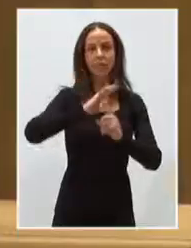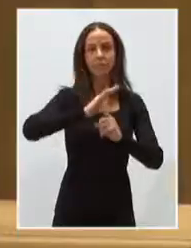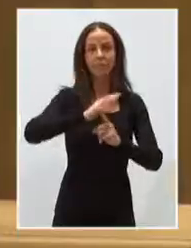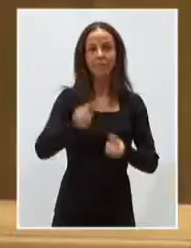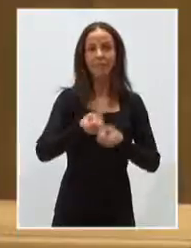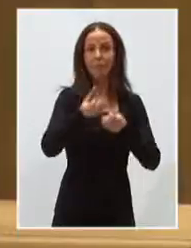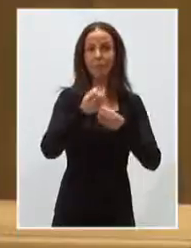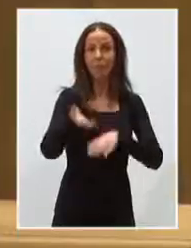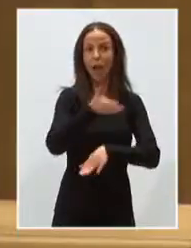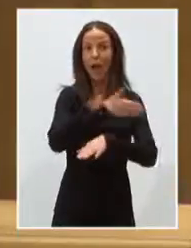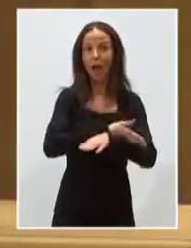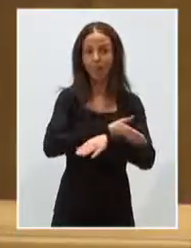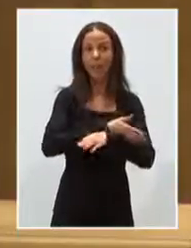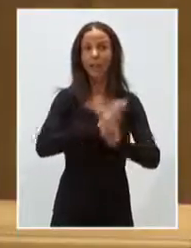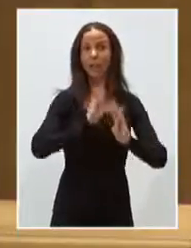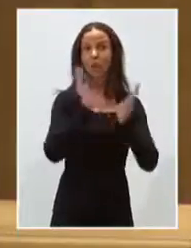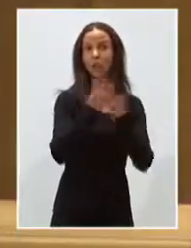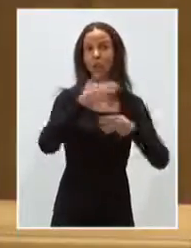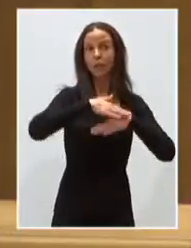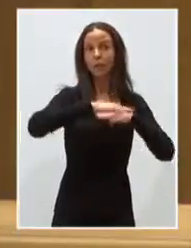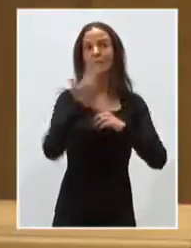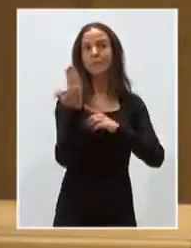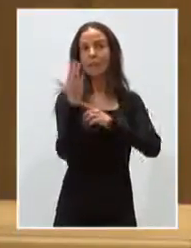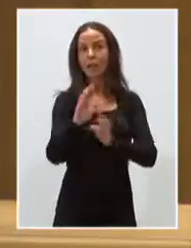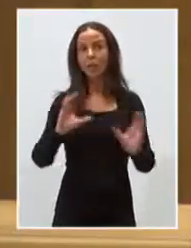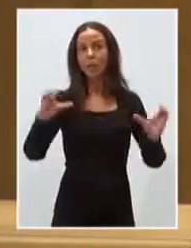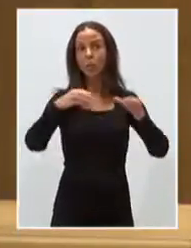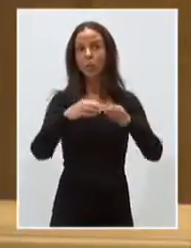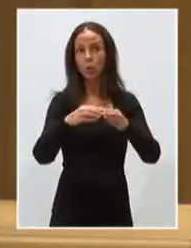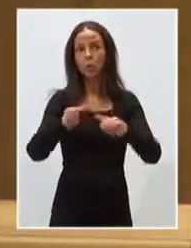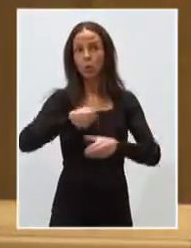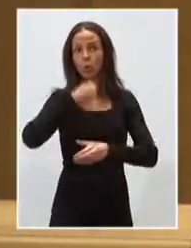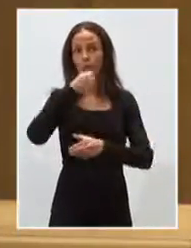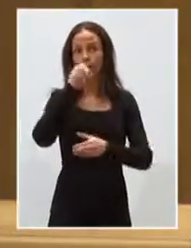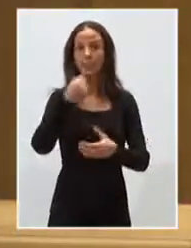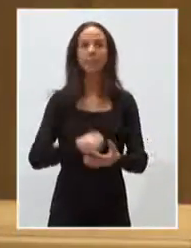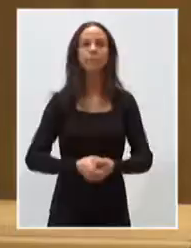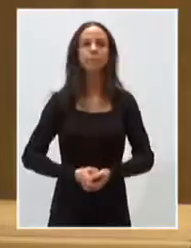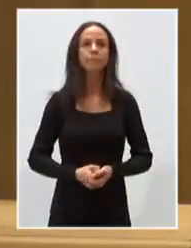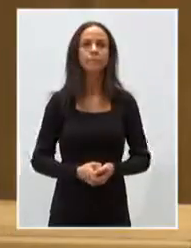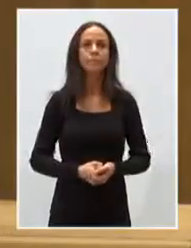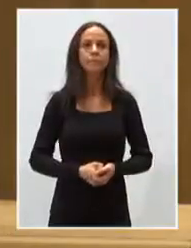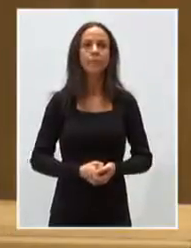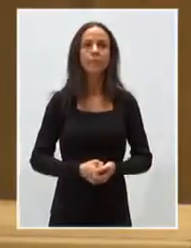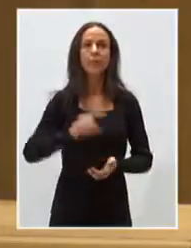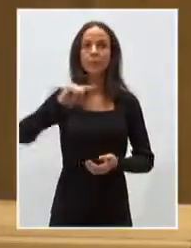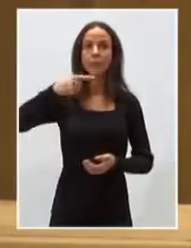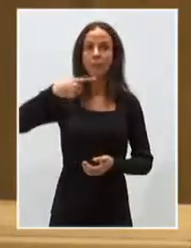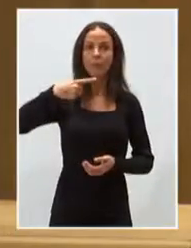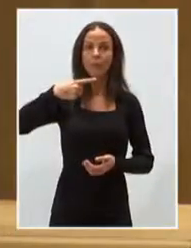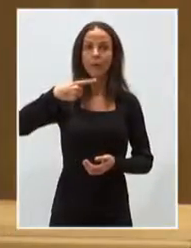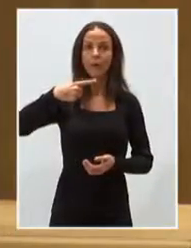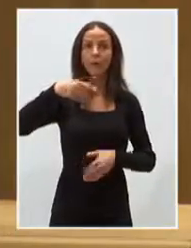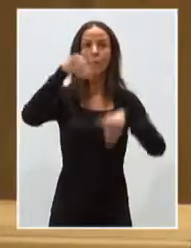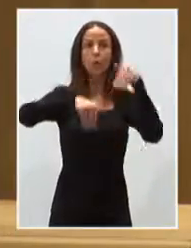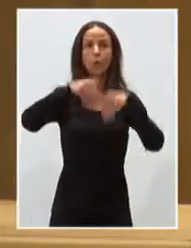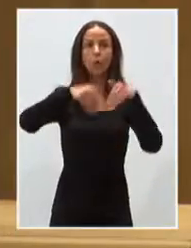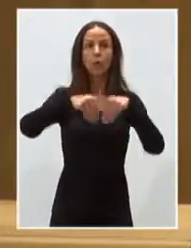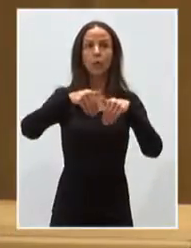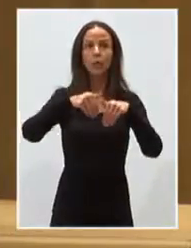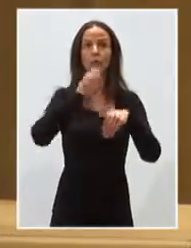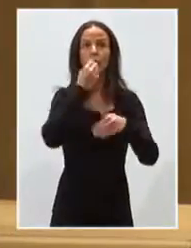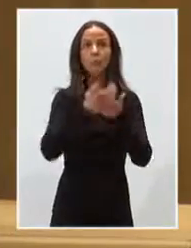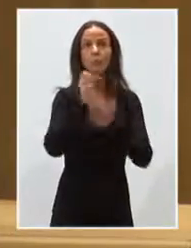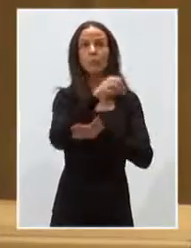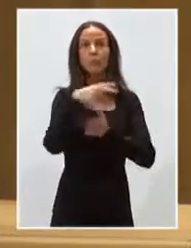previa del Consejo de Gobierno presentada por el Grupo Parlamentario Socialista. En primer lugar, se somete a votación la propuesta de resolución